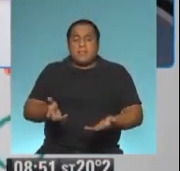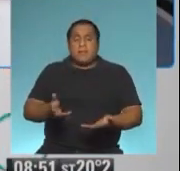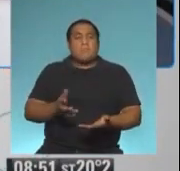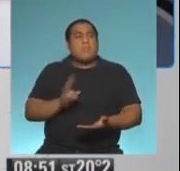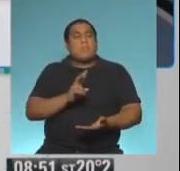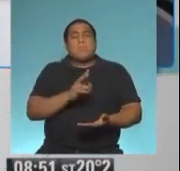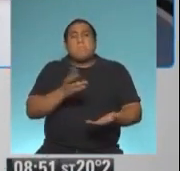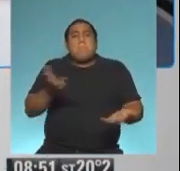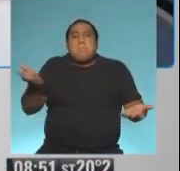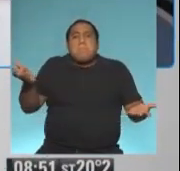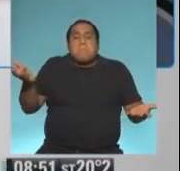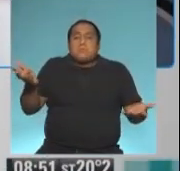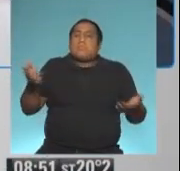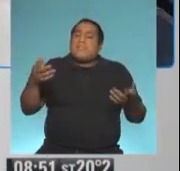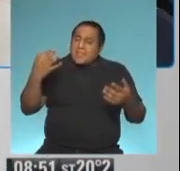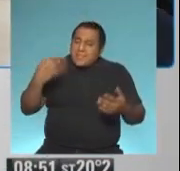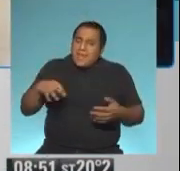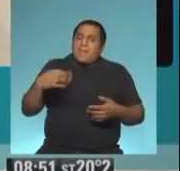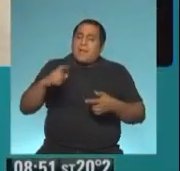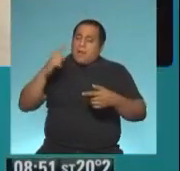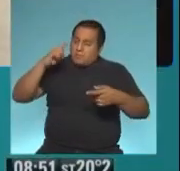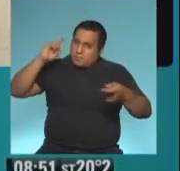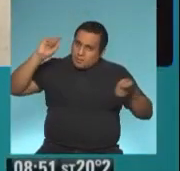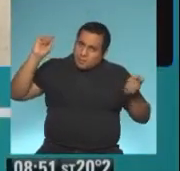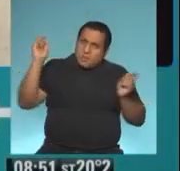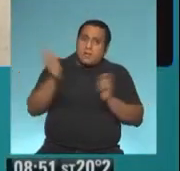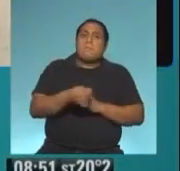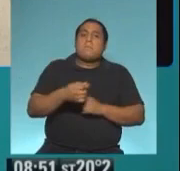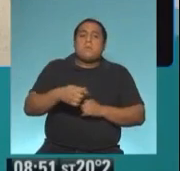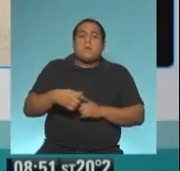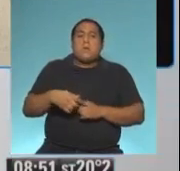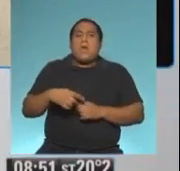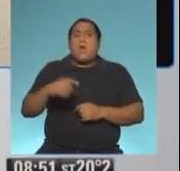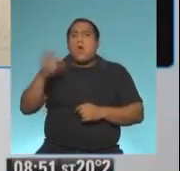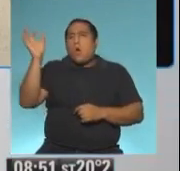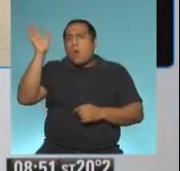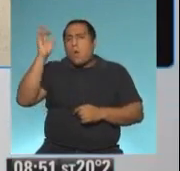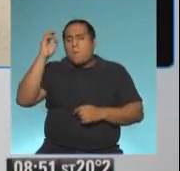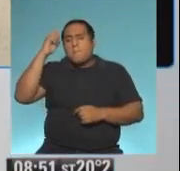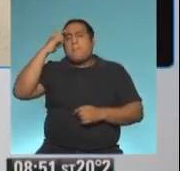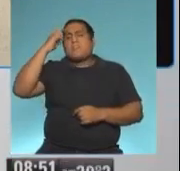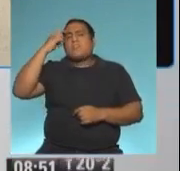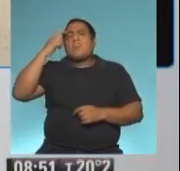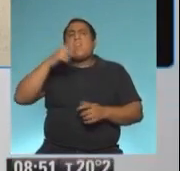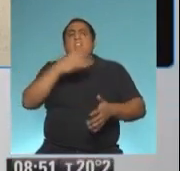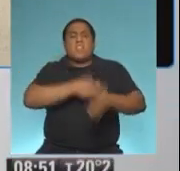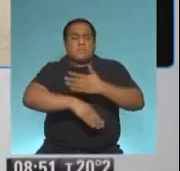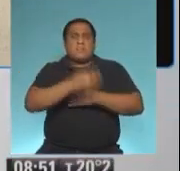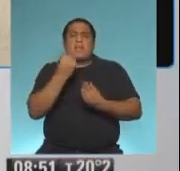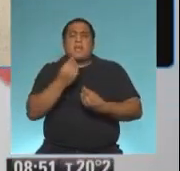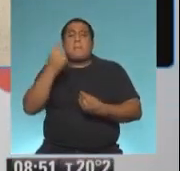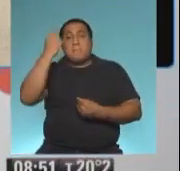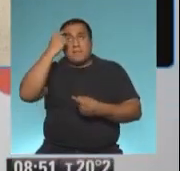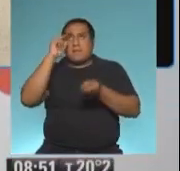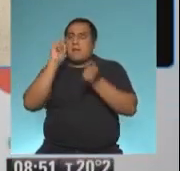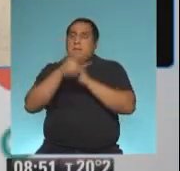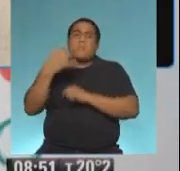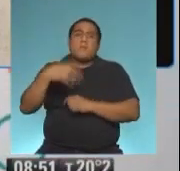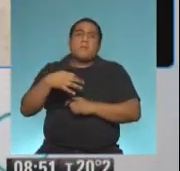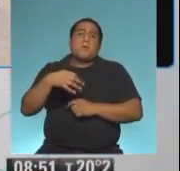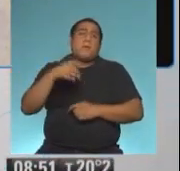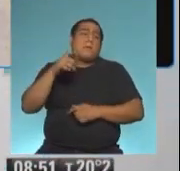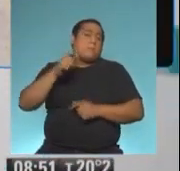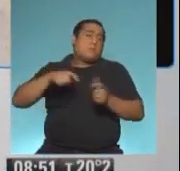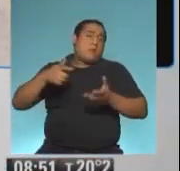lograr transversalizar la mirada de la discapacidad en todas las políticas públicas y en toda la sociedad en